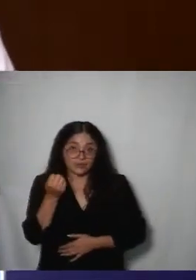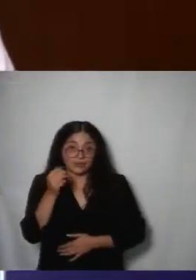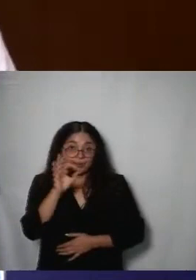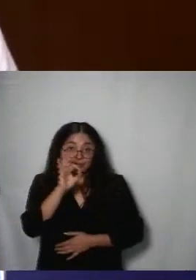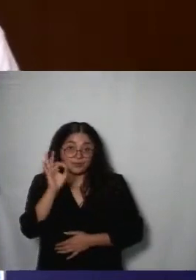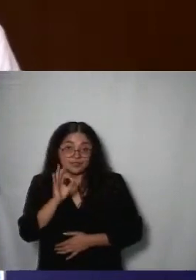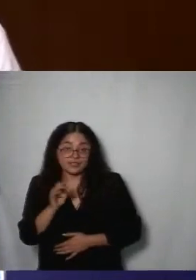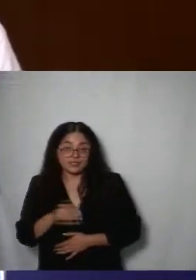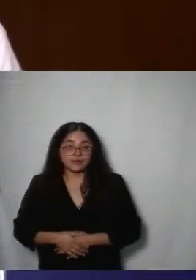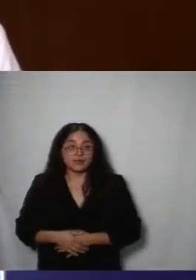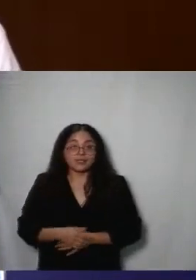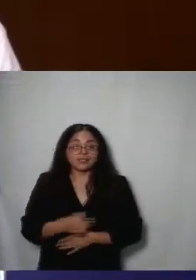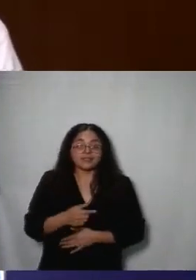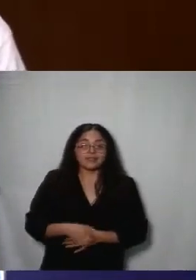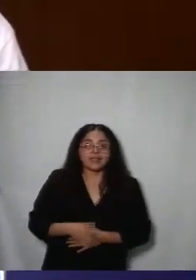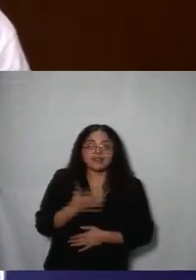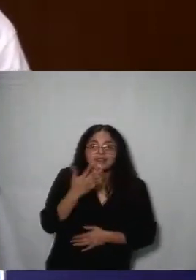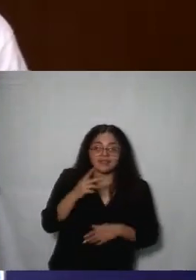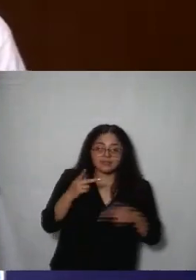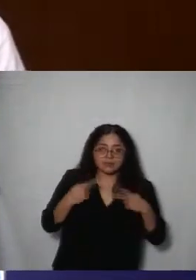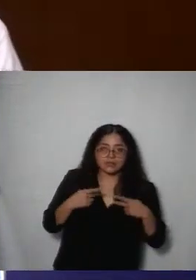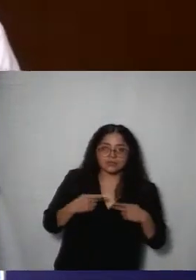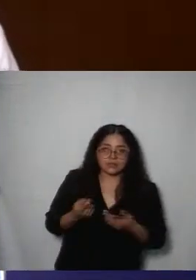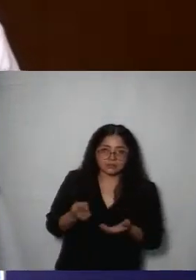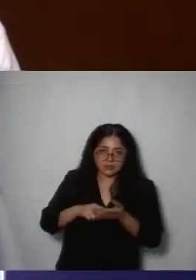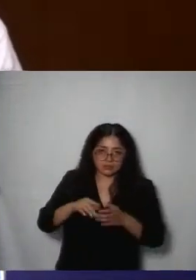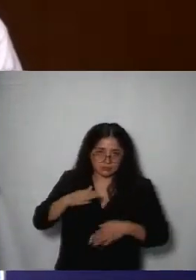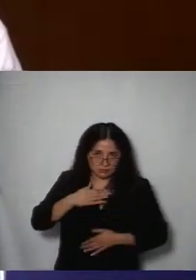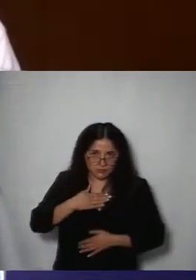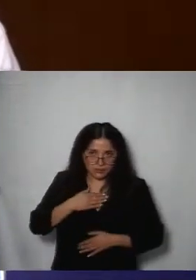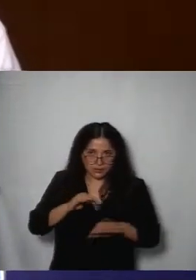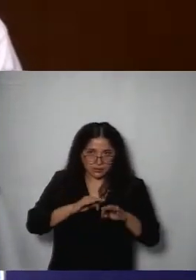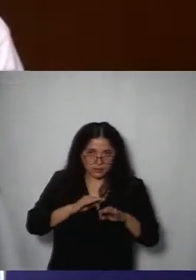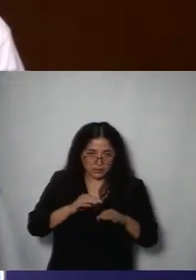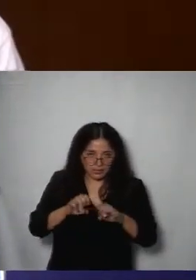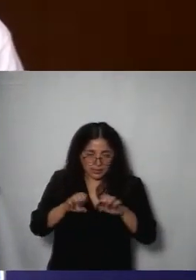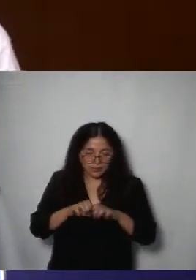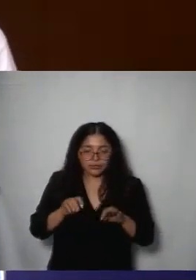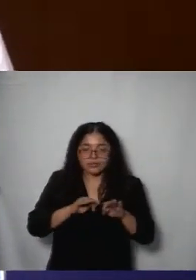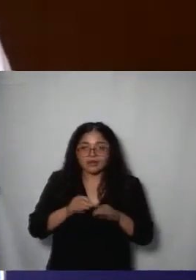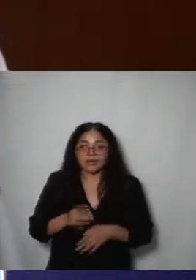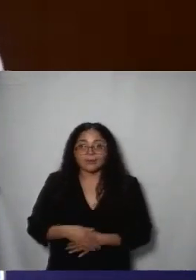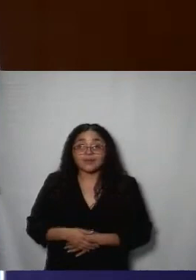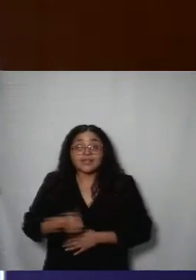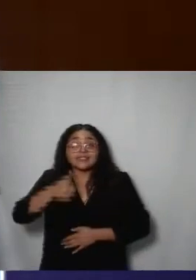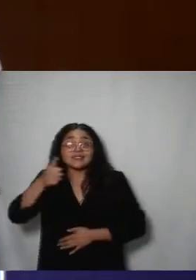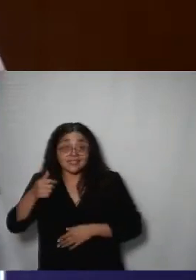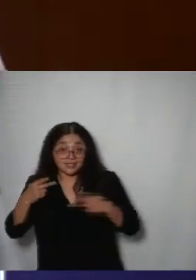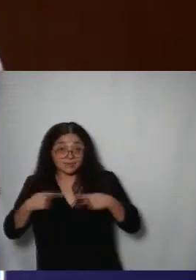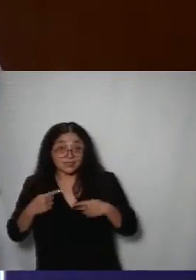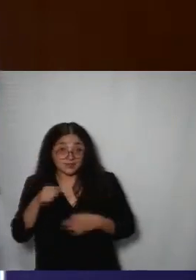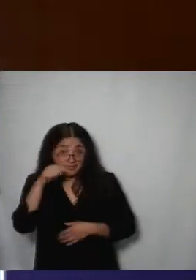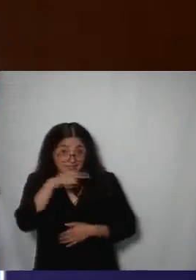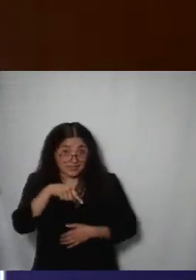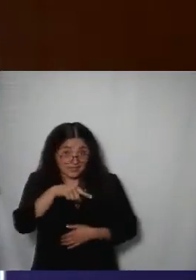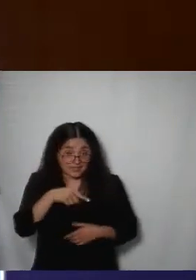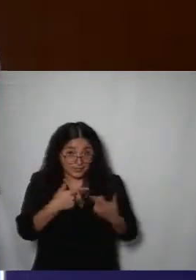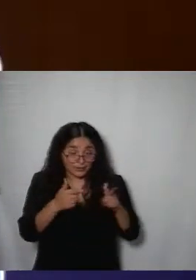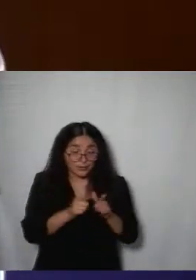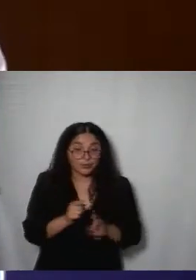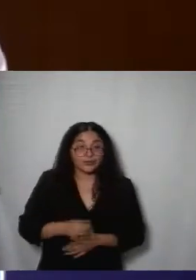cada 10 personas de mi equipo de Estado Abierto son de la UNAM por supuesto estamos conformadas en un equipo